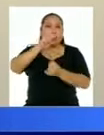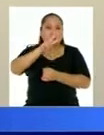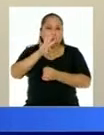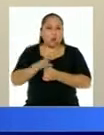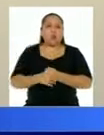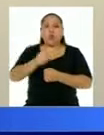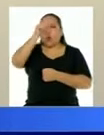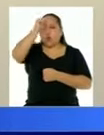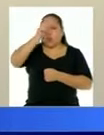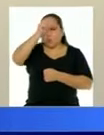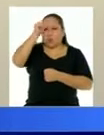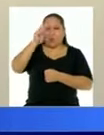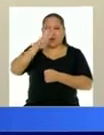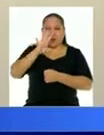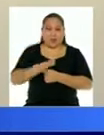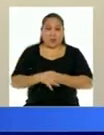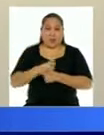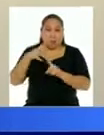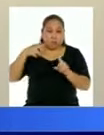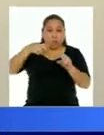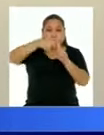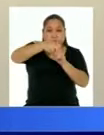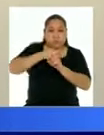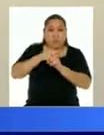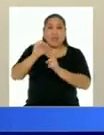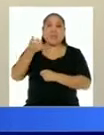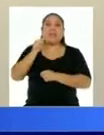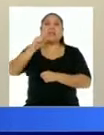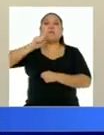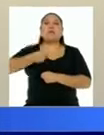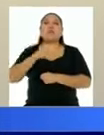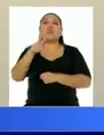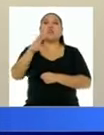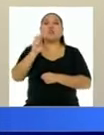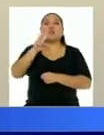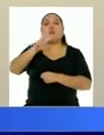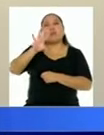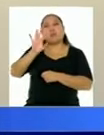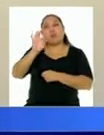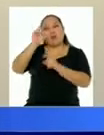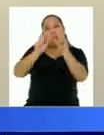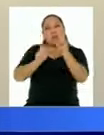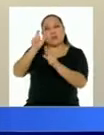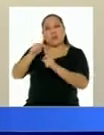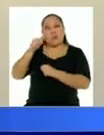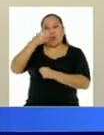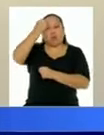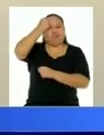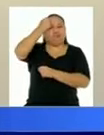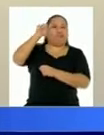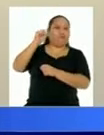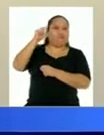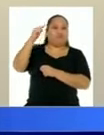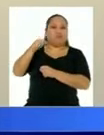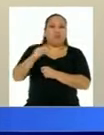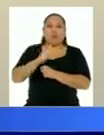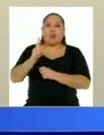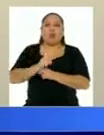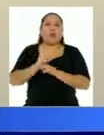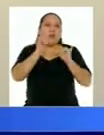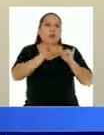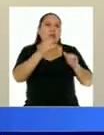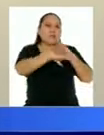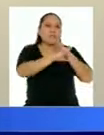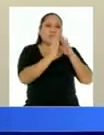domingo veinticinco, fueron intervenidas diez mil doscientos veintinueve personas por desacato de la cuarentena.